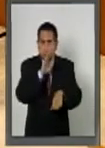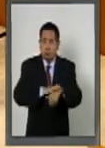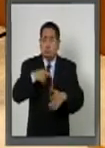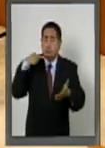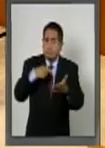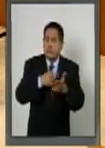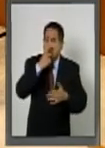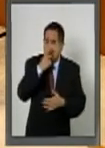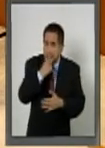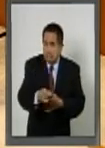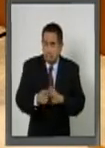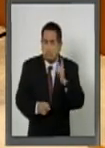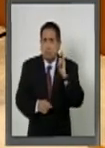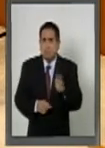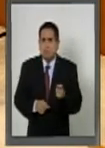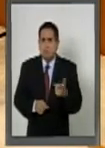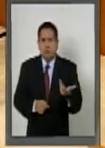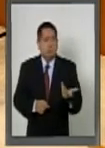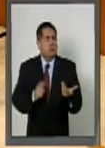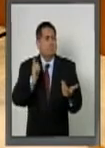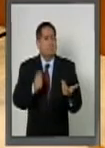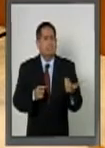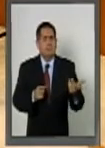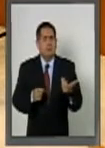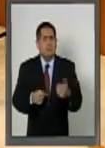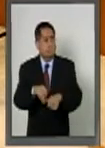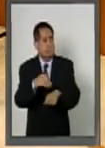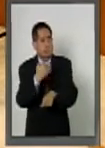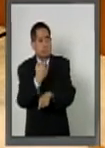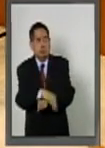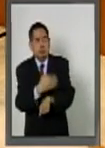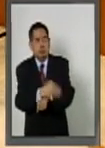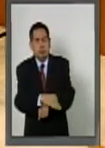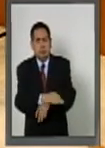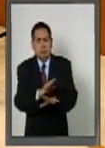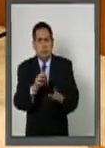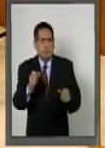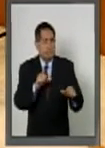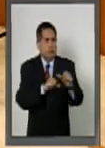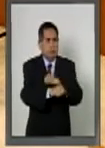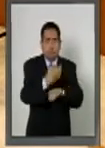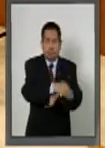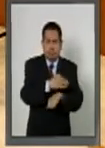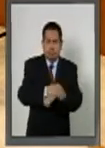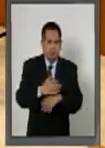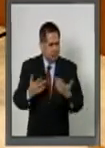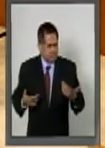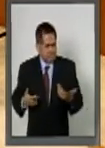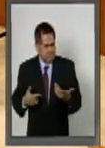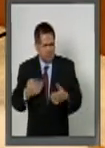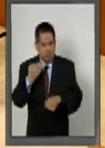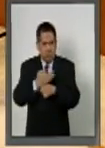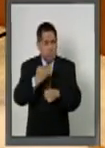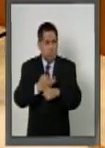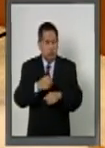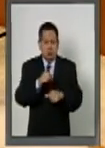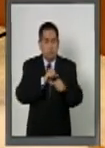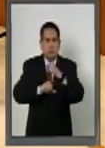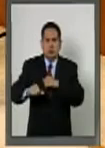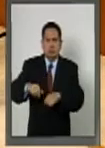que es por ausencias temporales. Y estamos frente a una ausencia definitiva.